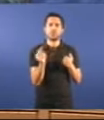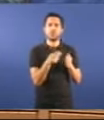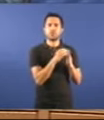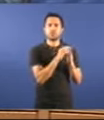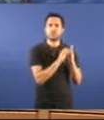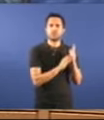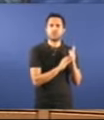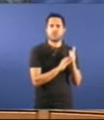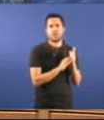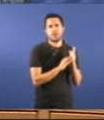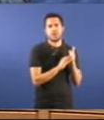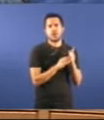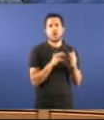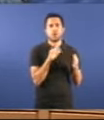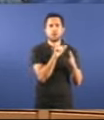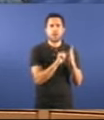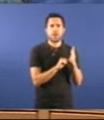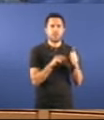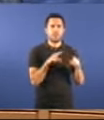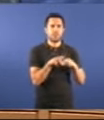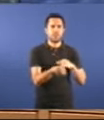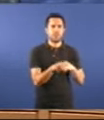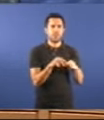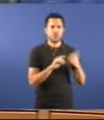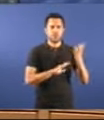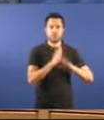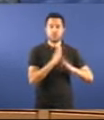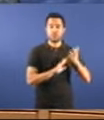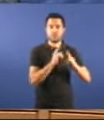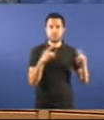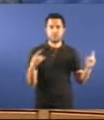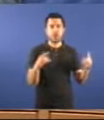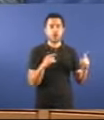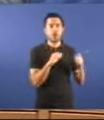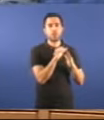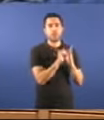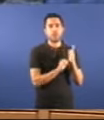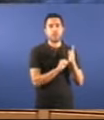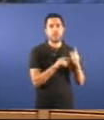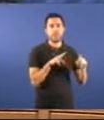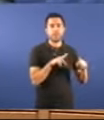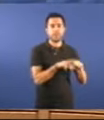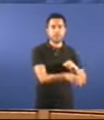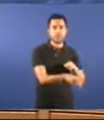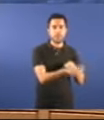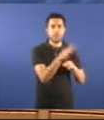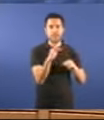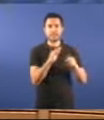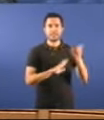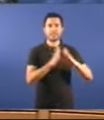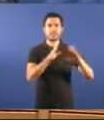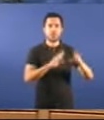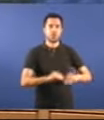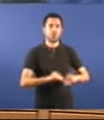forestais. E parece moito que gastamos señoría? O programa de prevención e extinción de lumes forestais 2